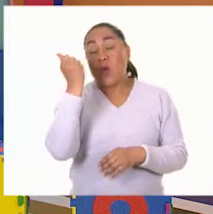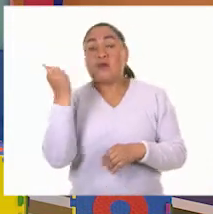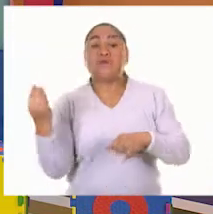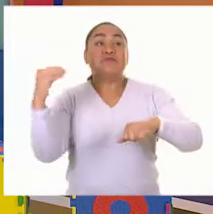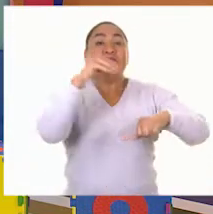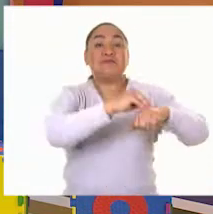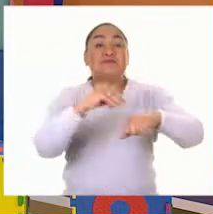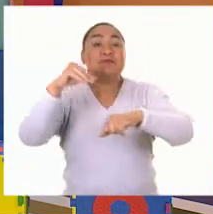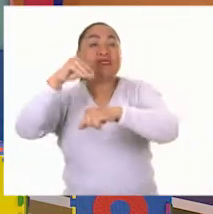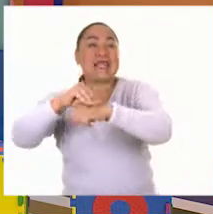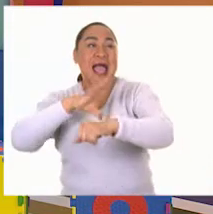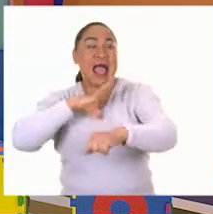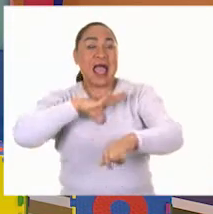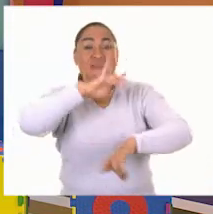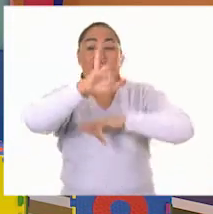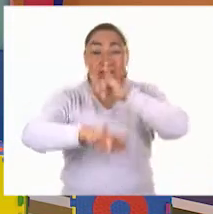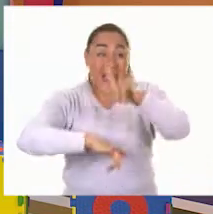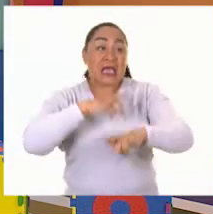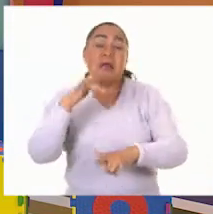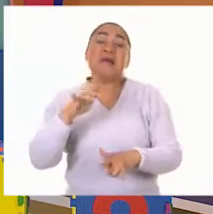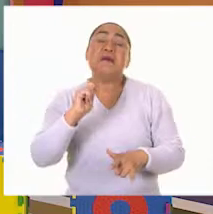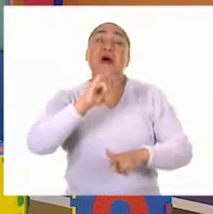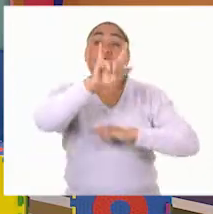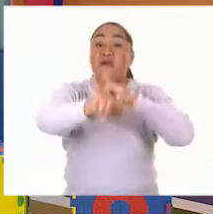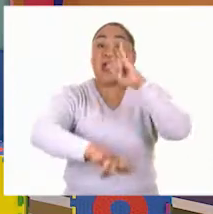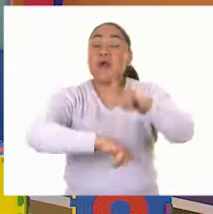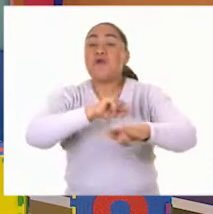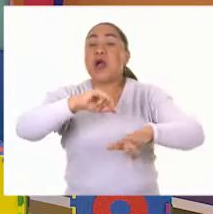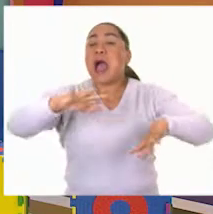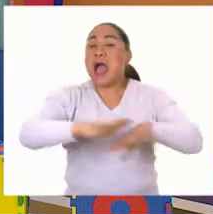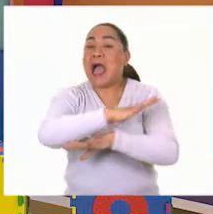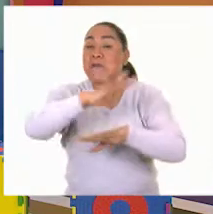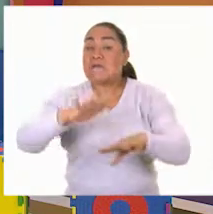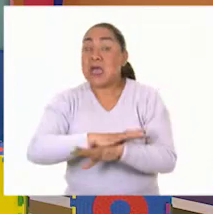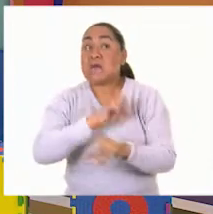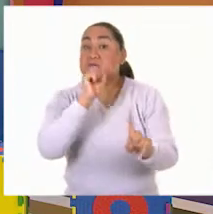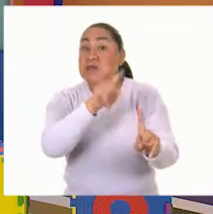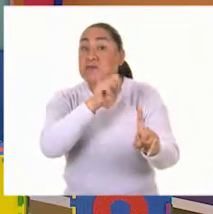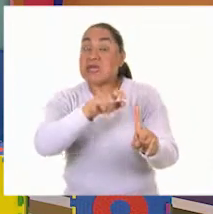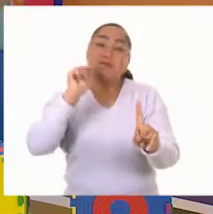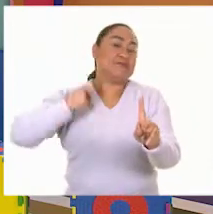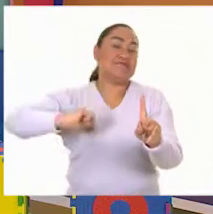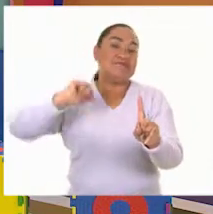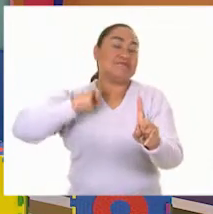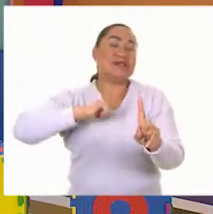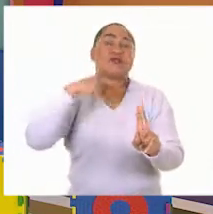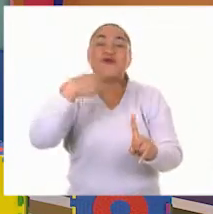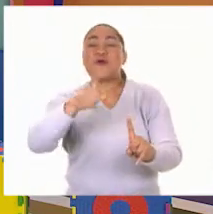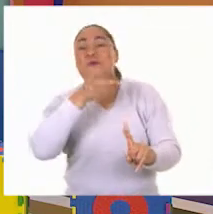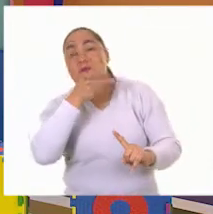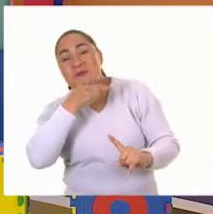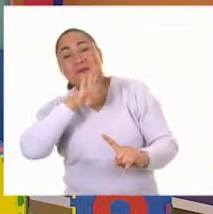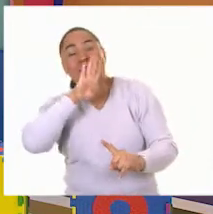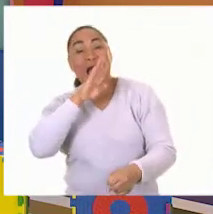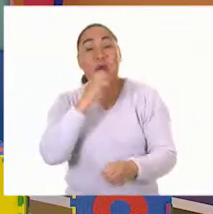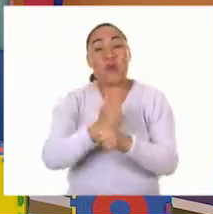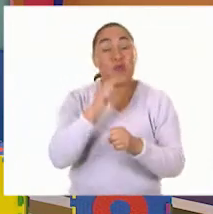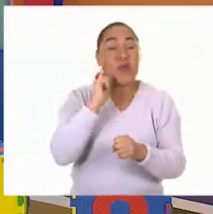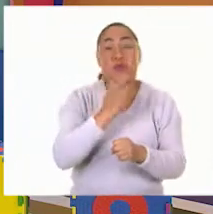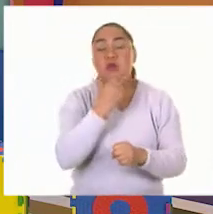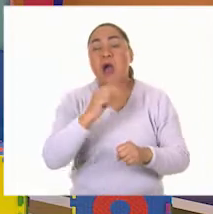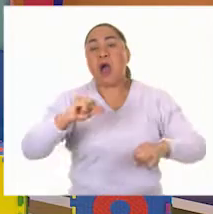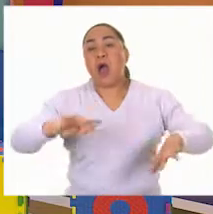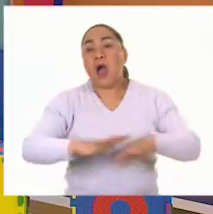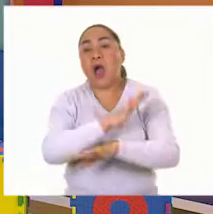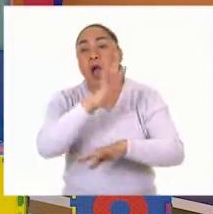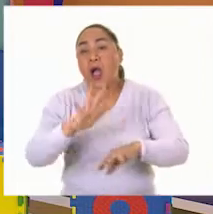puede ser que las ferias cambien y ya no sean las mismas ferias que conocían sus papás o sus abuelos cuando eran niños a